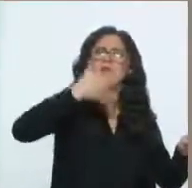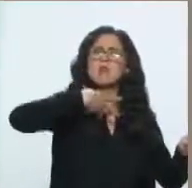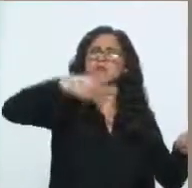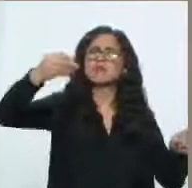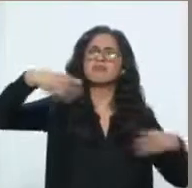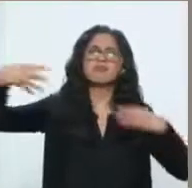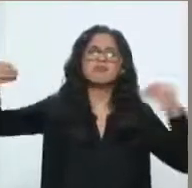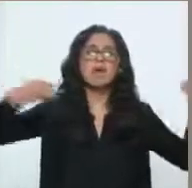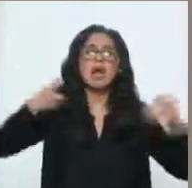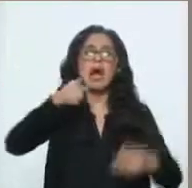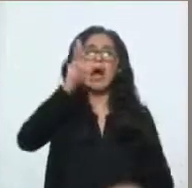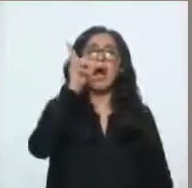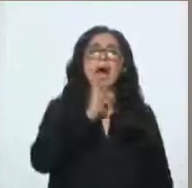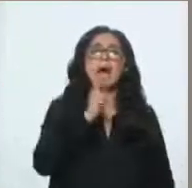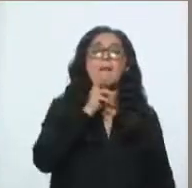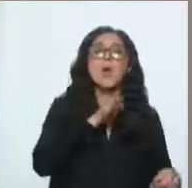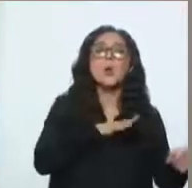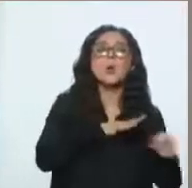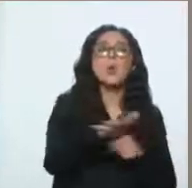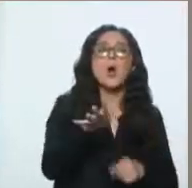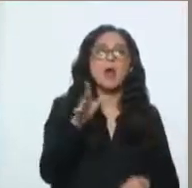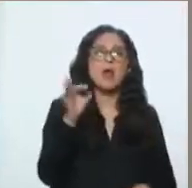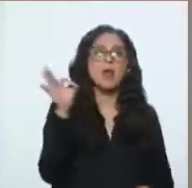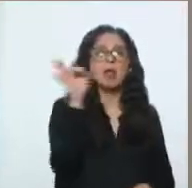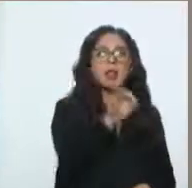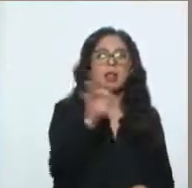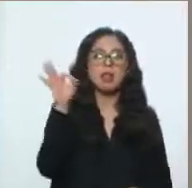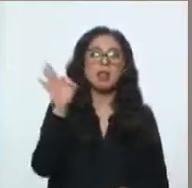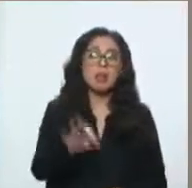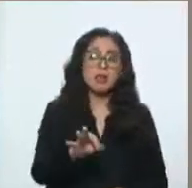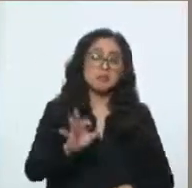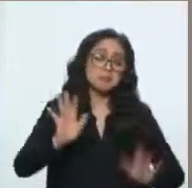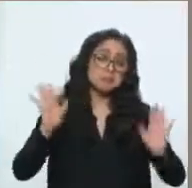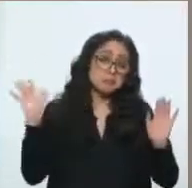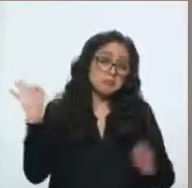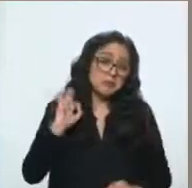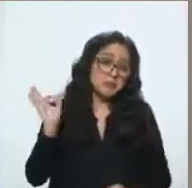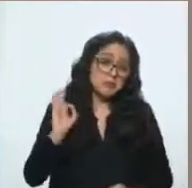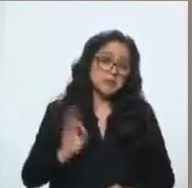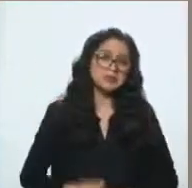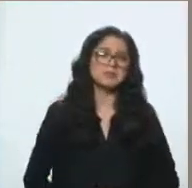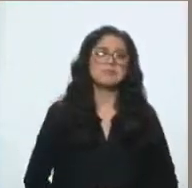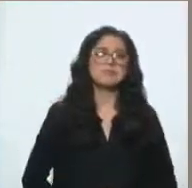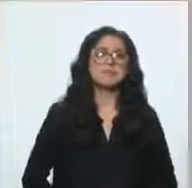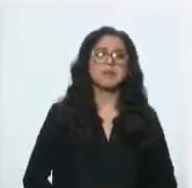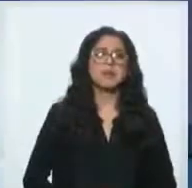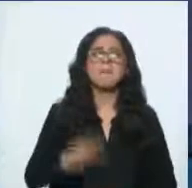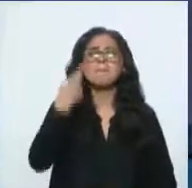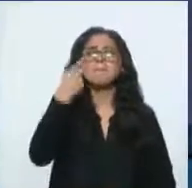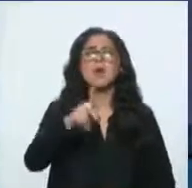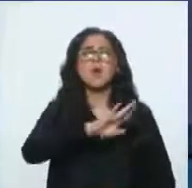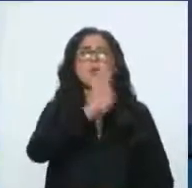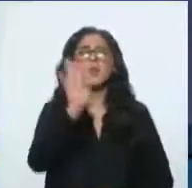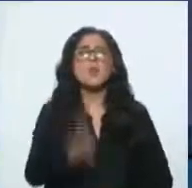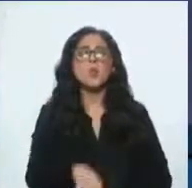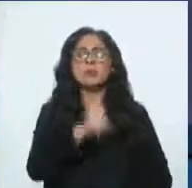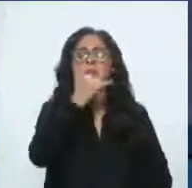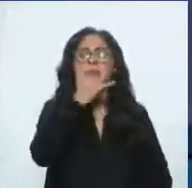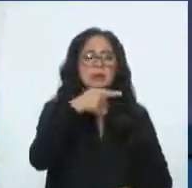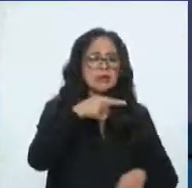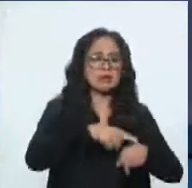a ver en cuál pega, ¿no? Yo no descarto esa posibilidad. Y sobre los muertos, finalmente, porque se nos acaba el tiempo,